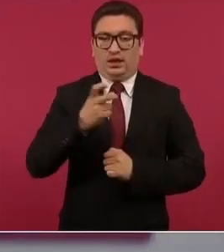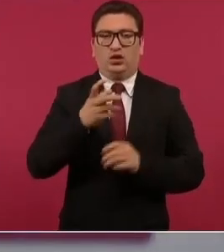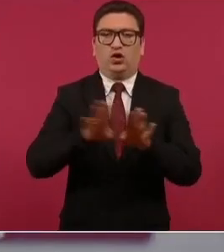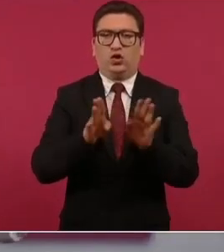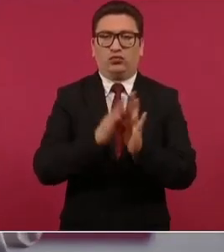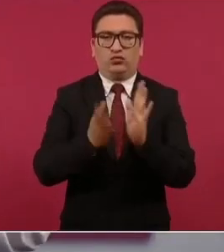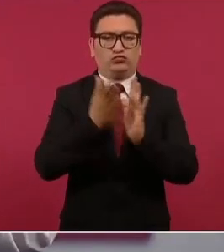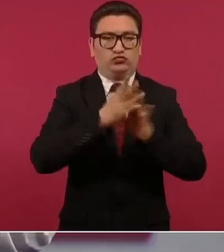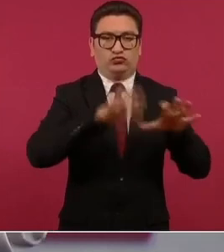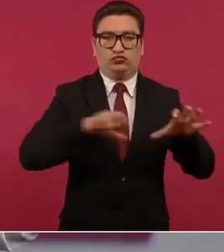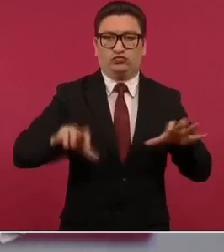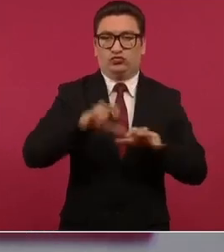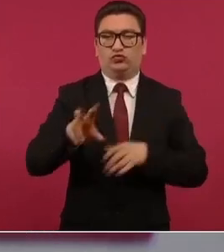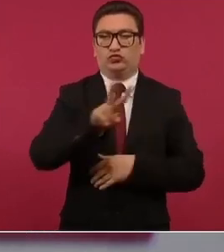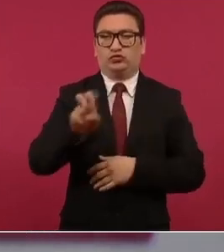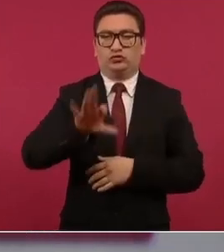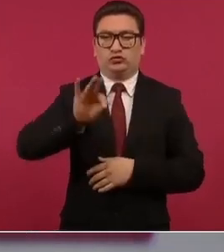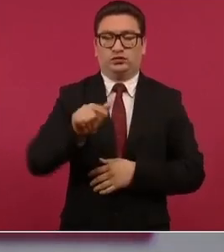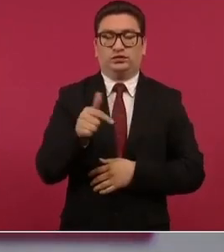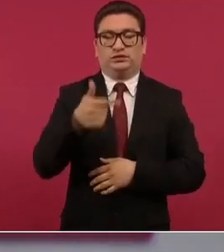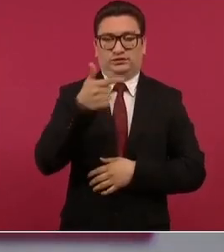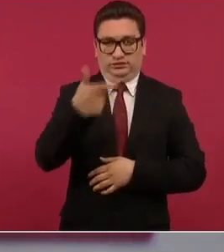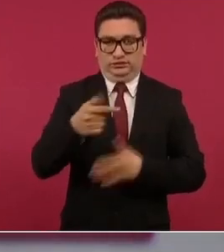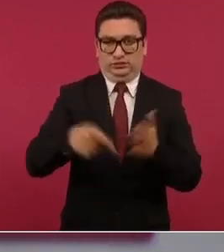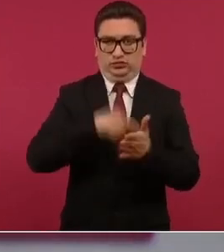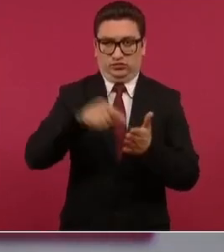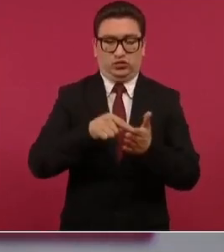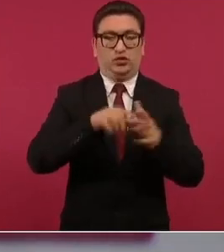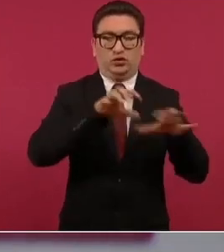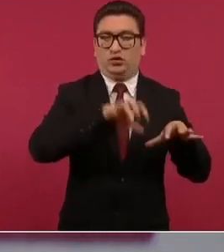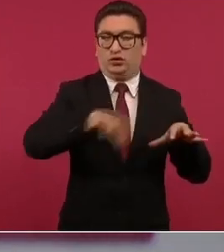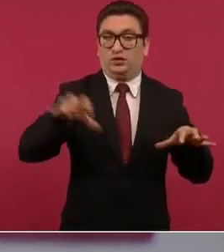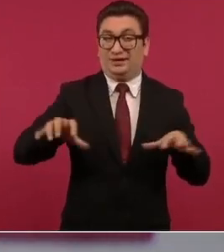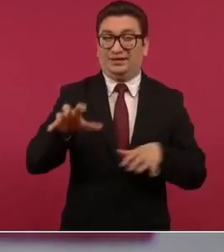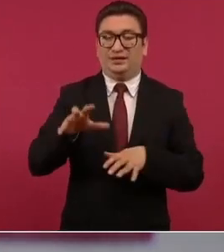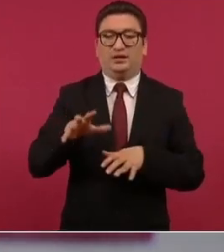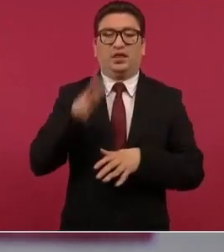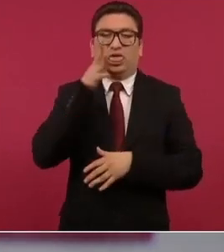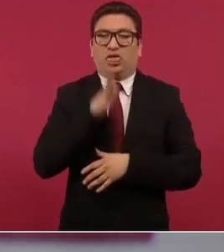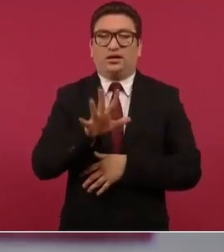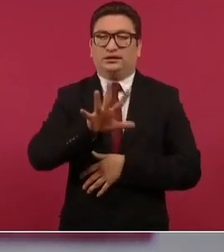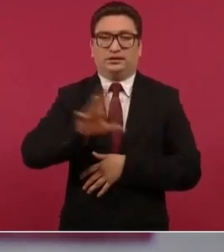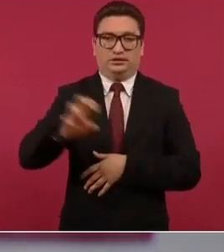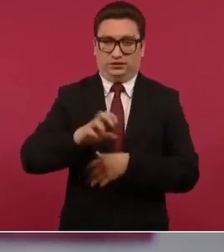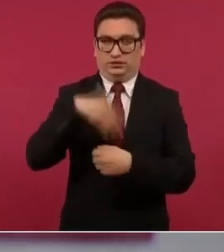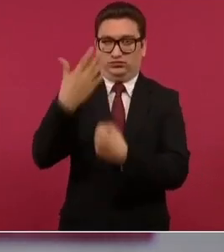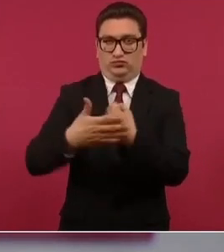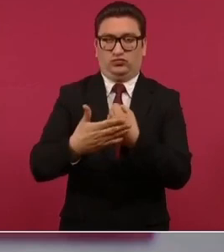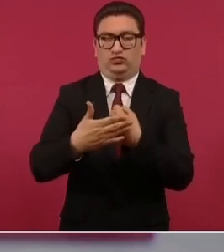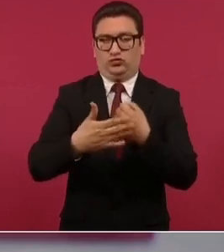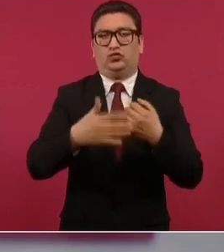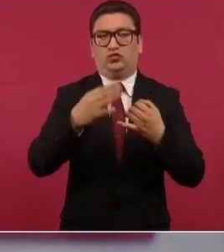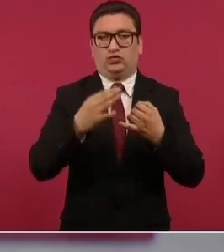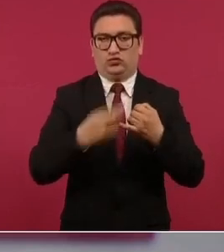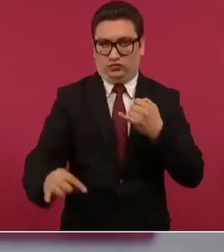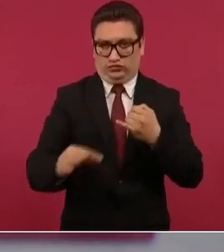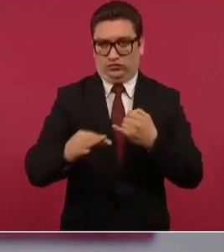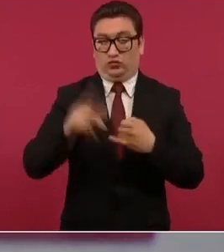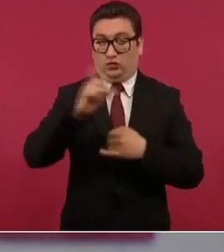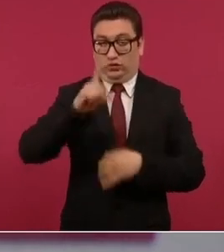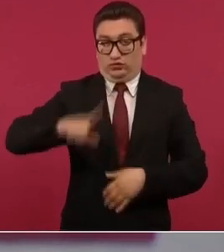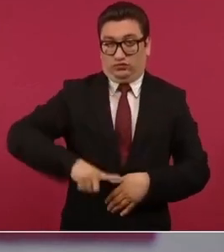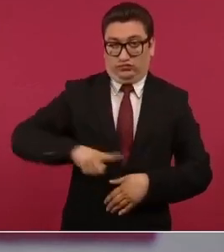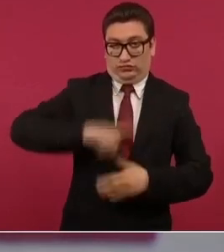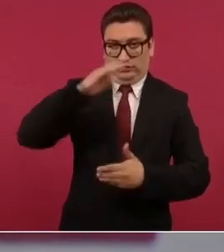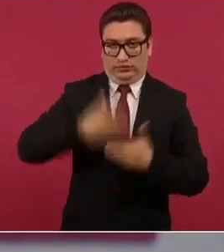247 cuarteles de casi 500 que van a estar operando a finales del gobierno